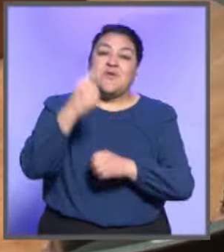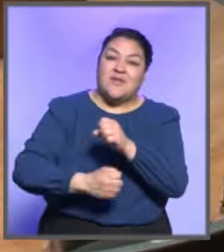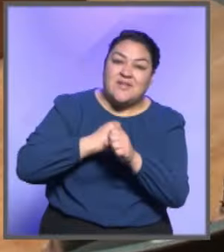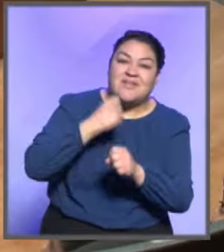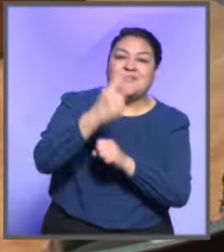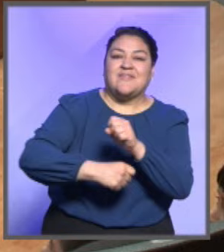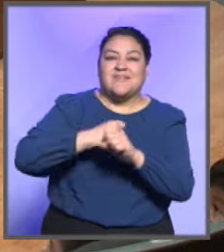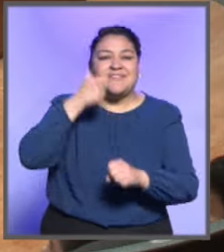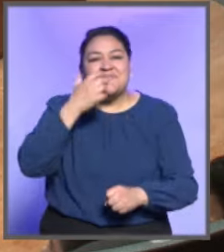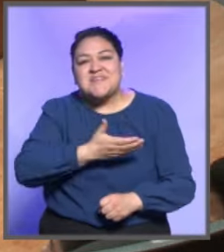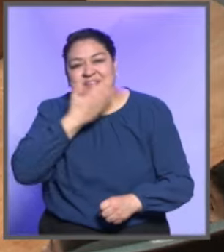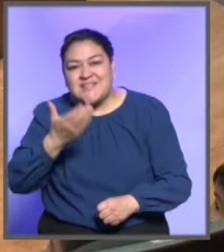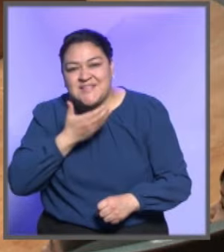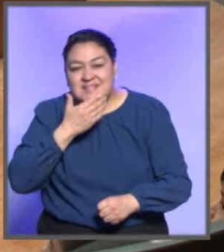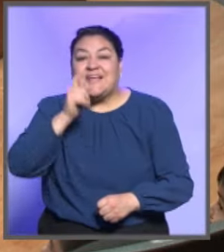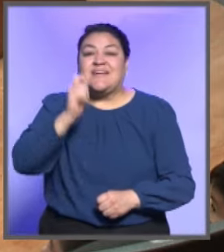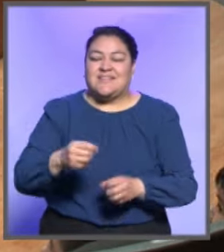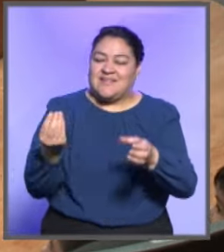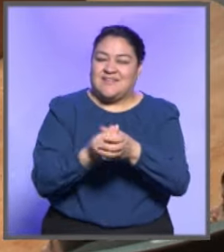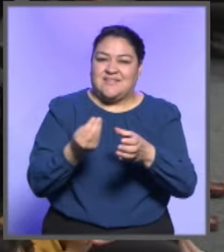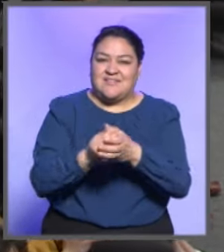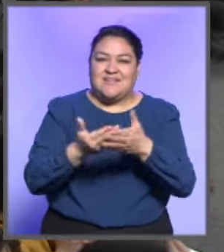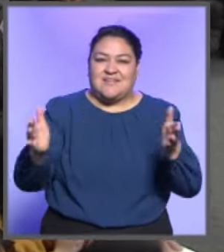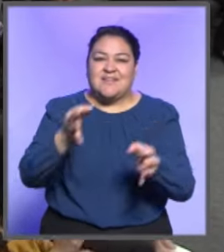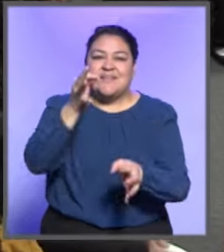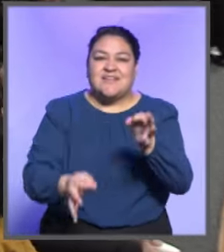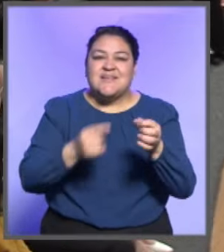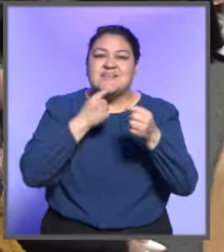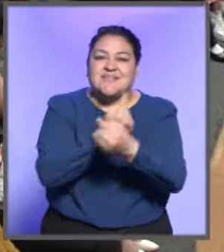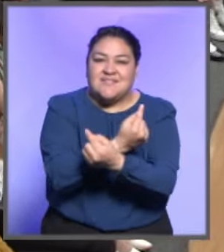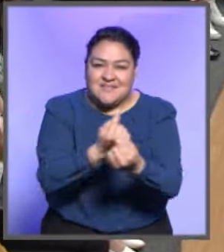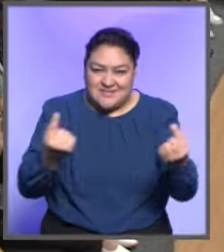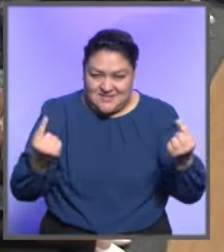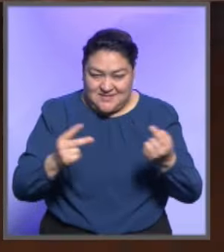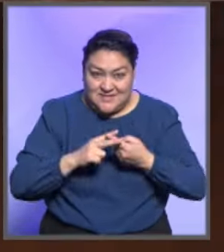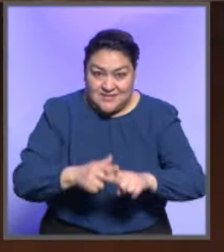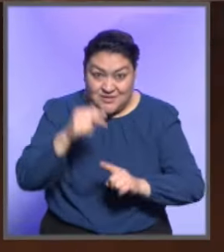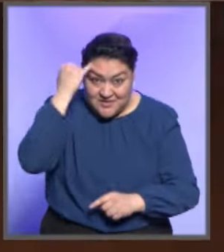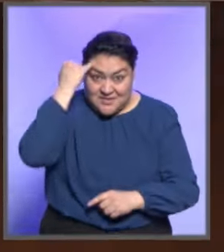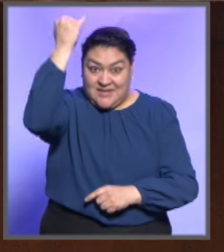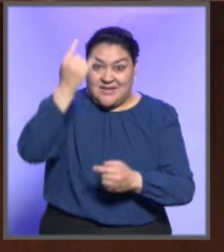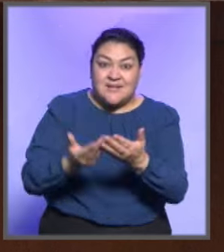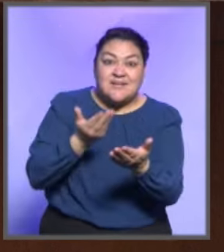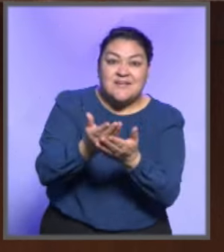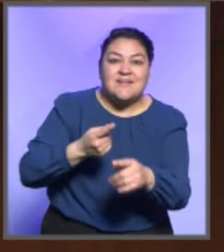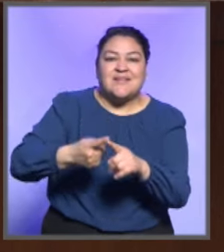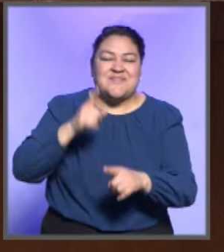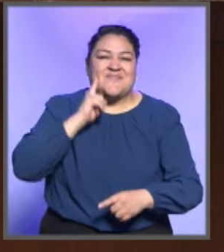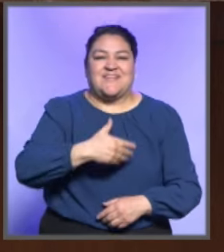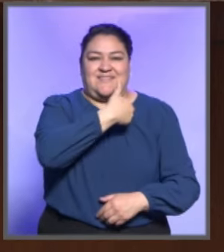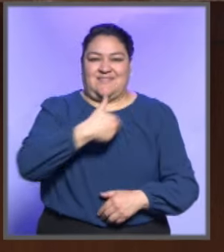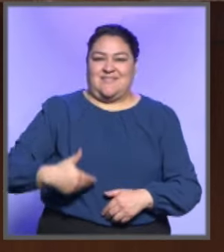Como cada año, se llevó a cabo la ceremonia de instalación y la sesión pública del Tribunal Electoral Infantil, impulsado por la magistrada